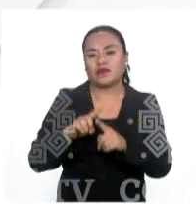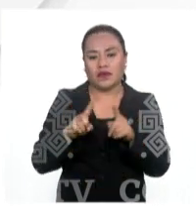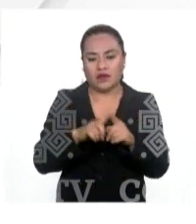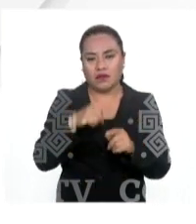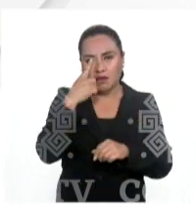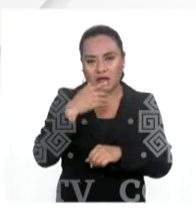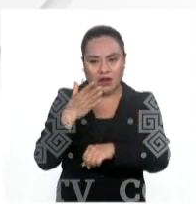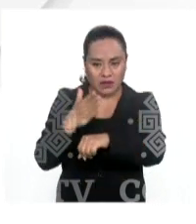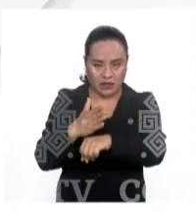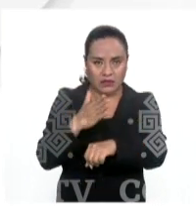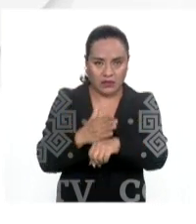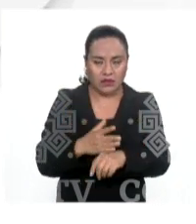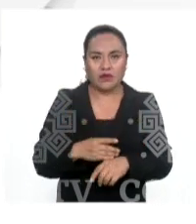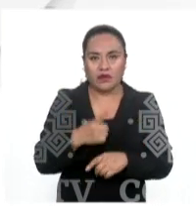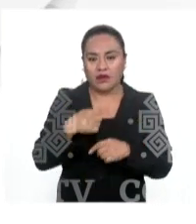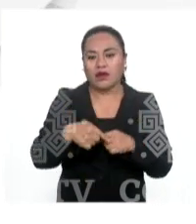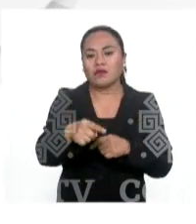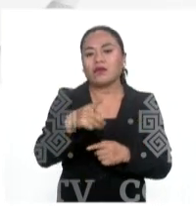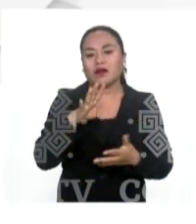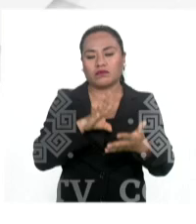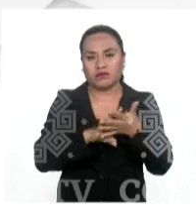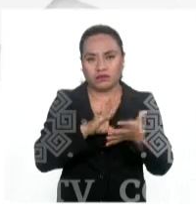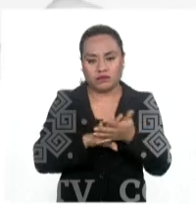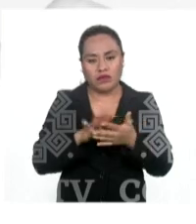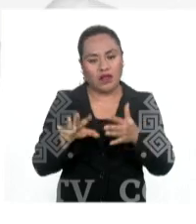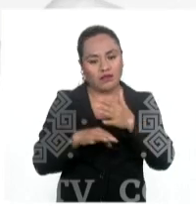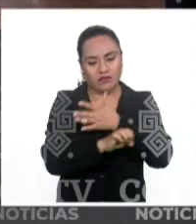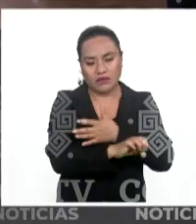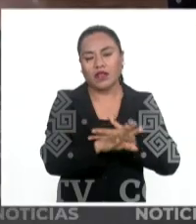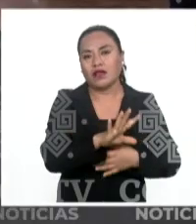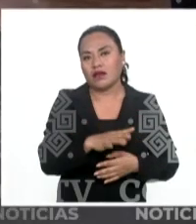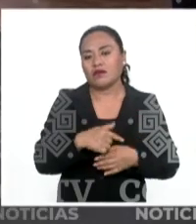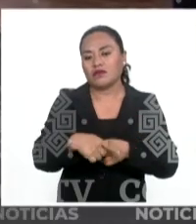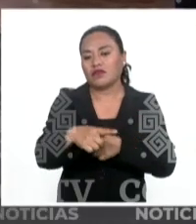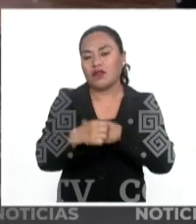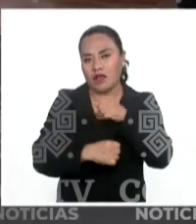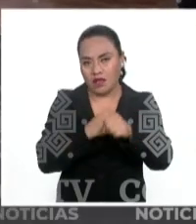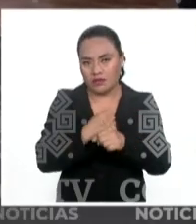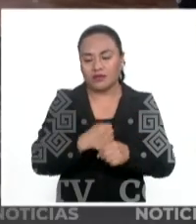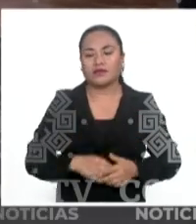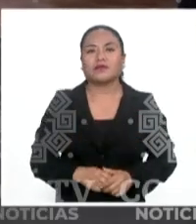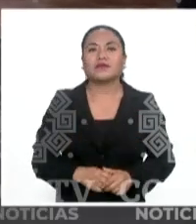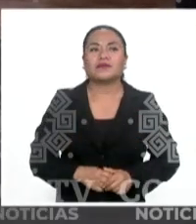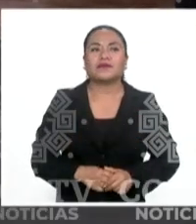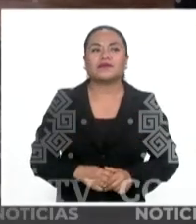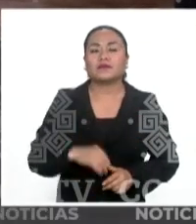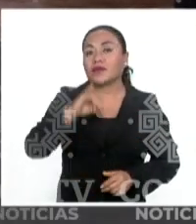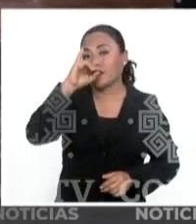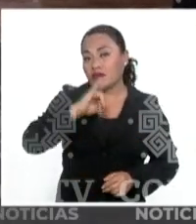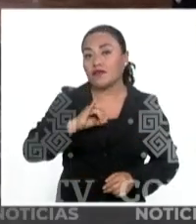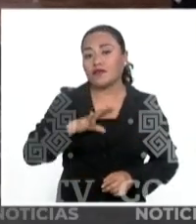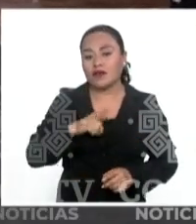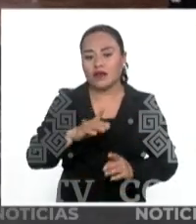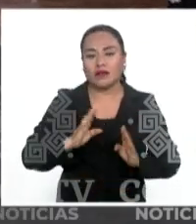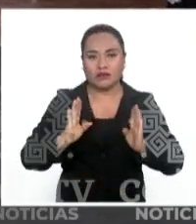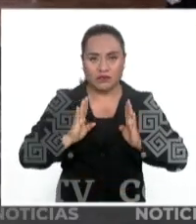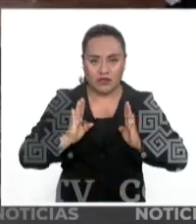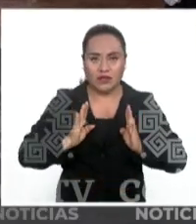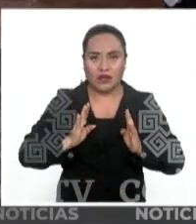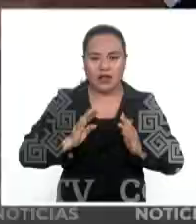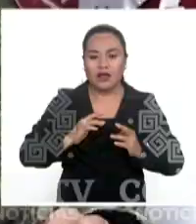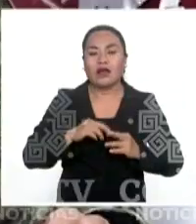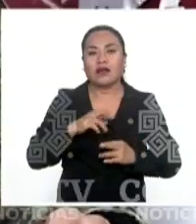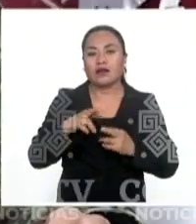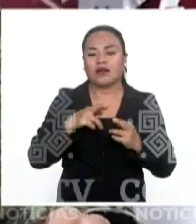condenatorias que purgarán en la cárcel en los próximos años. Asimismo, el Jefe de Estado Mayor de la Octava Región